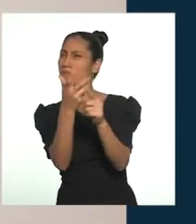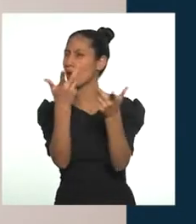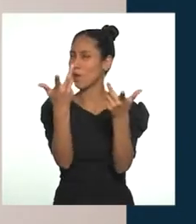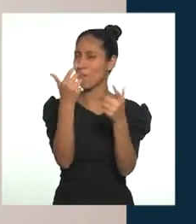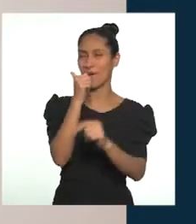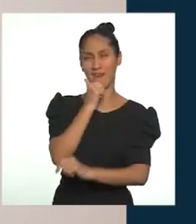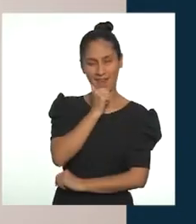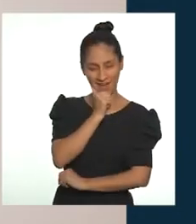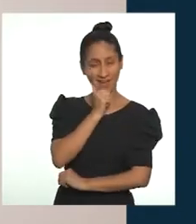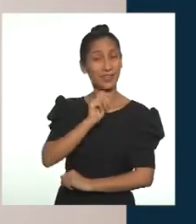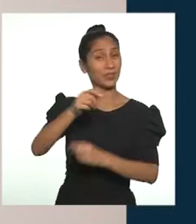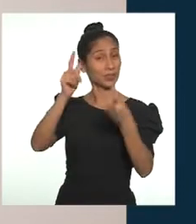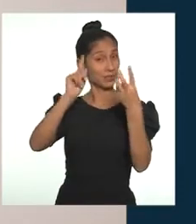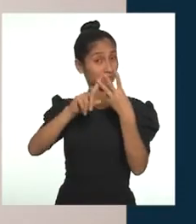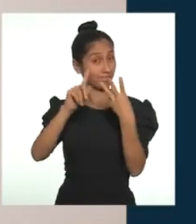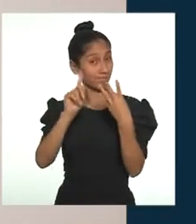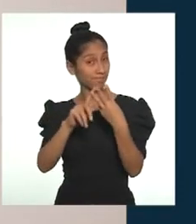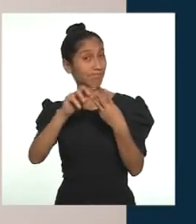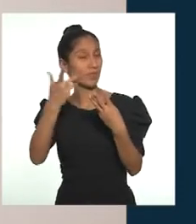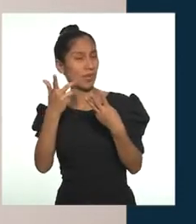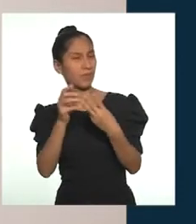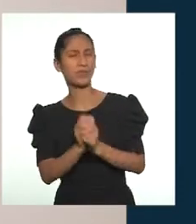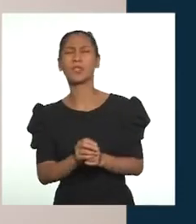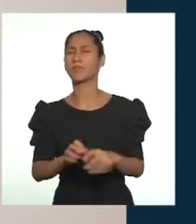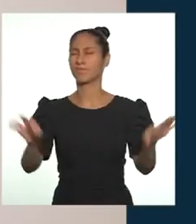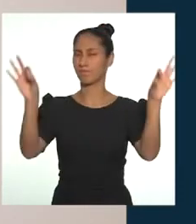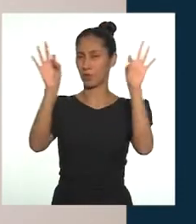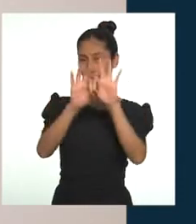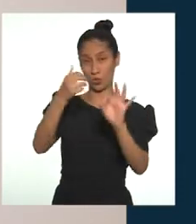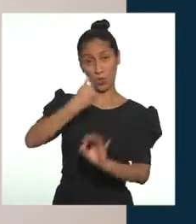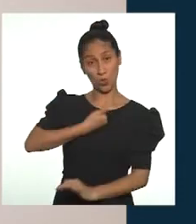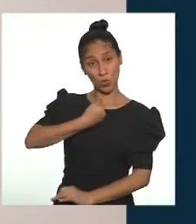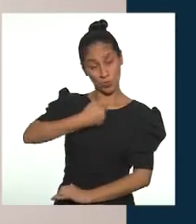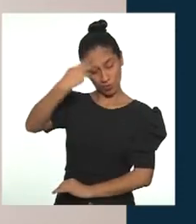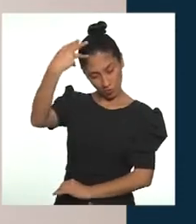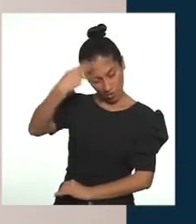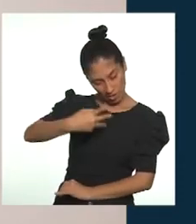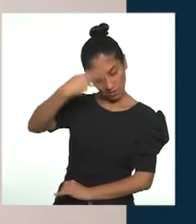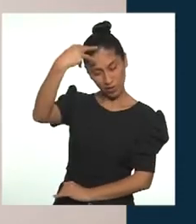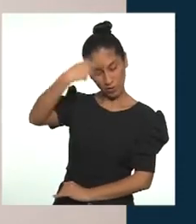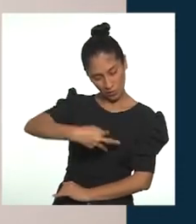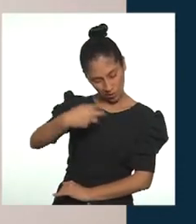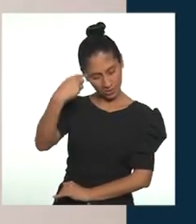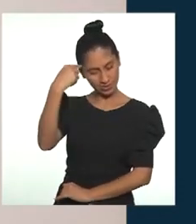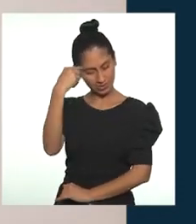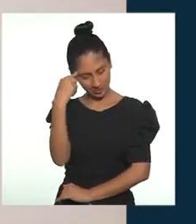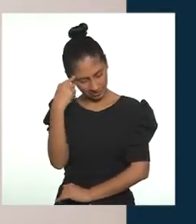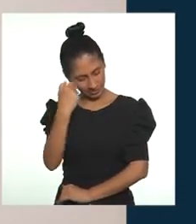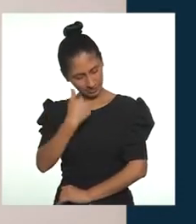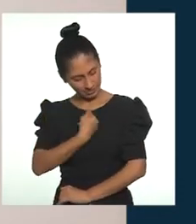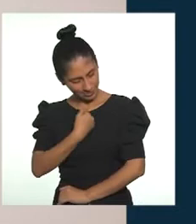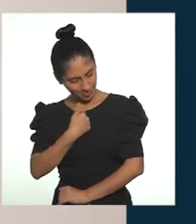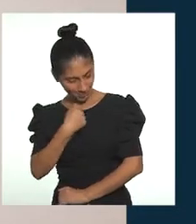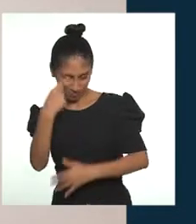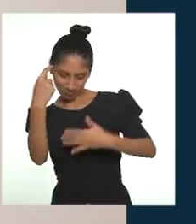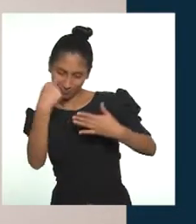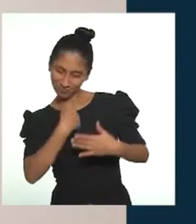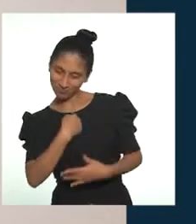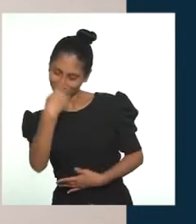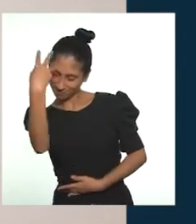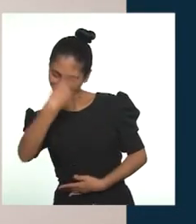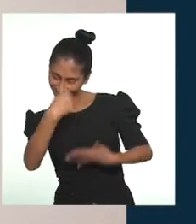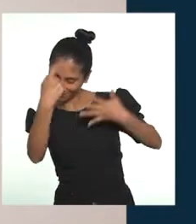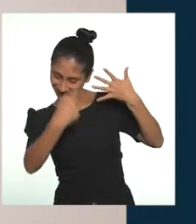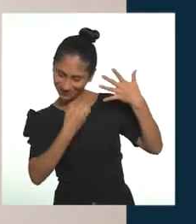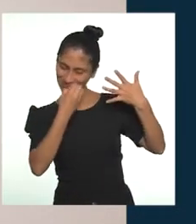Otro punto muy importante para ello es autoexaminarlo. Para poder empezar a darle el valor necesario a